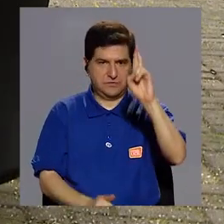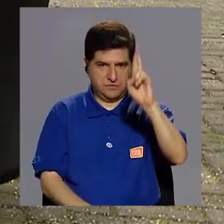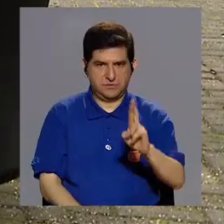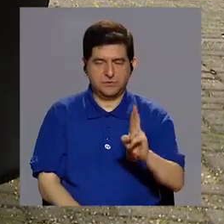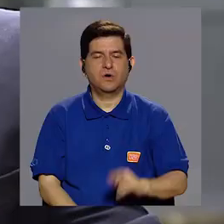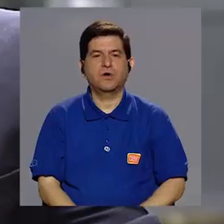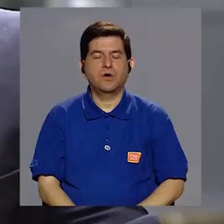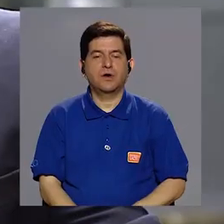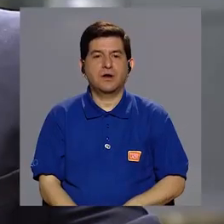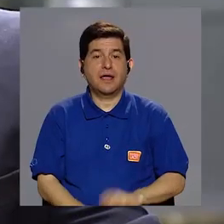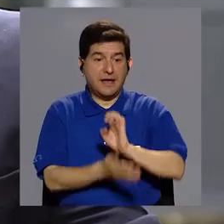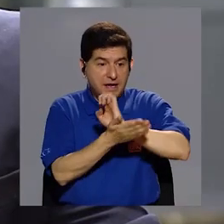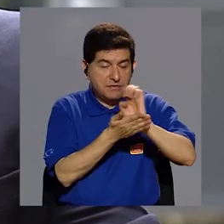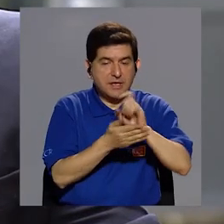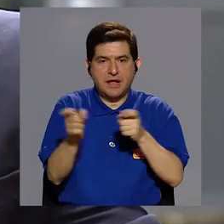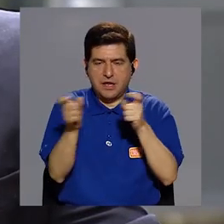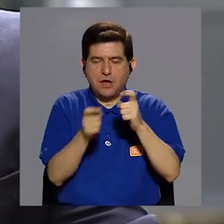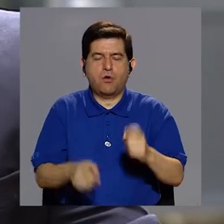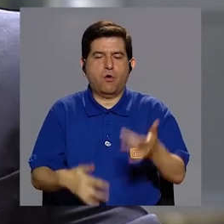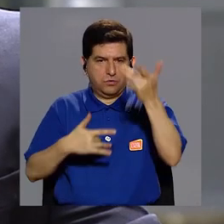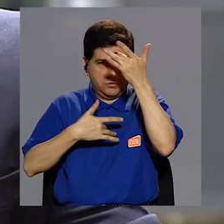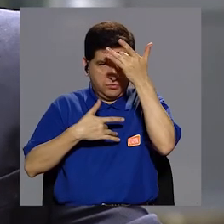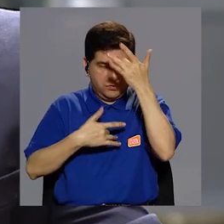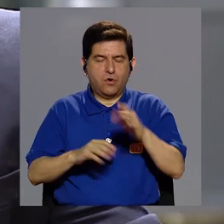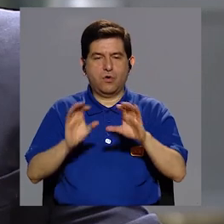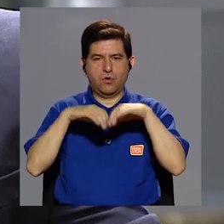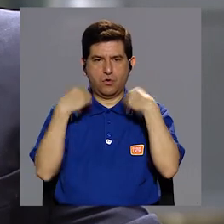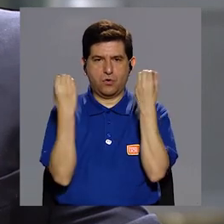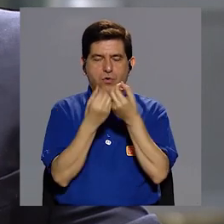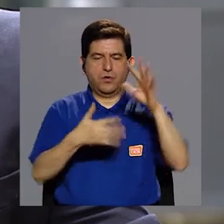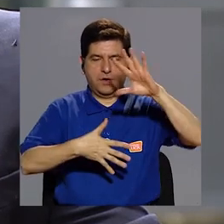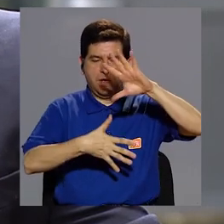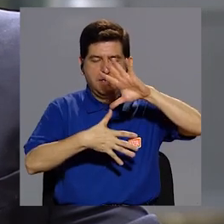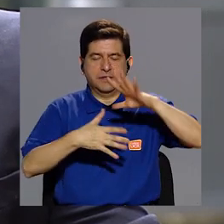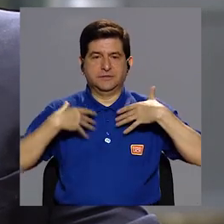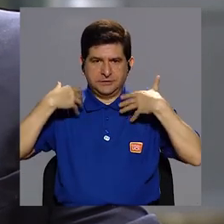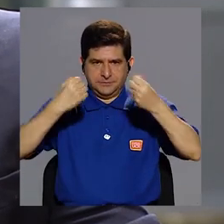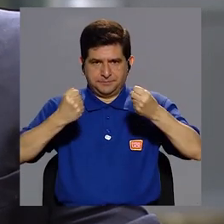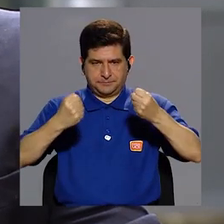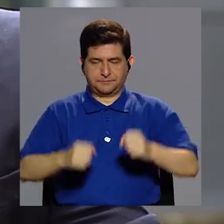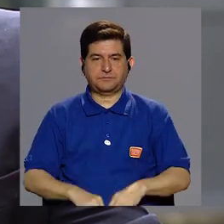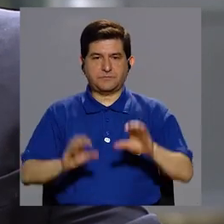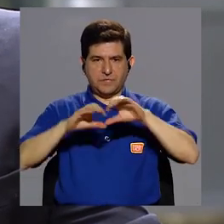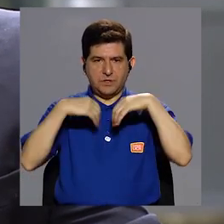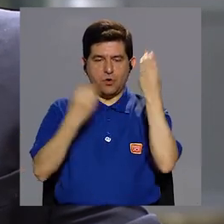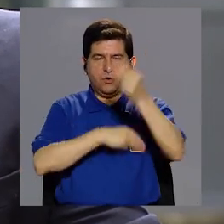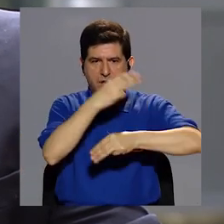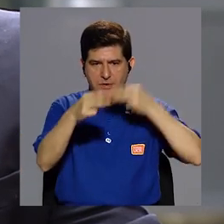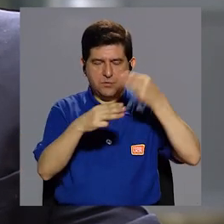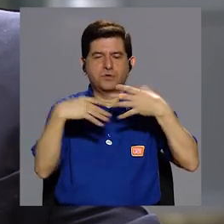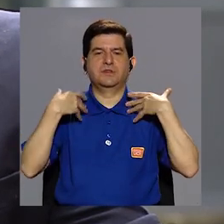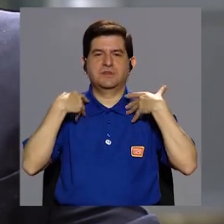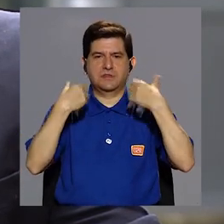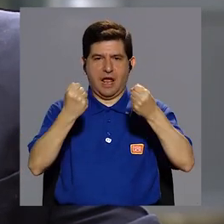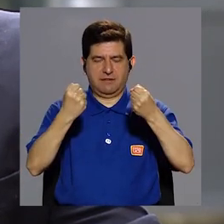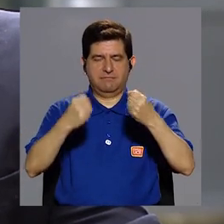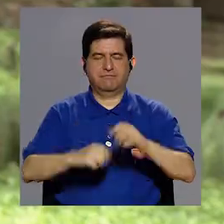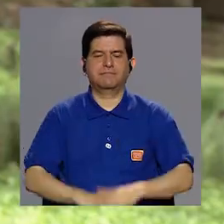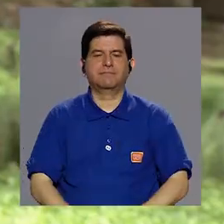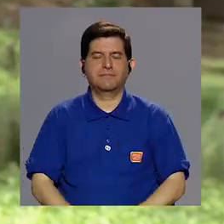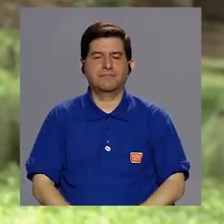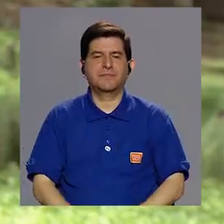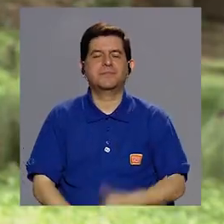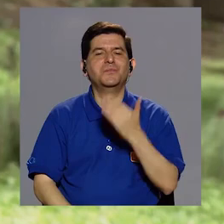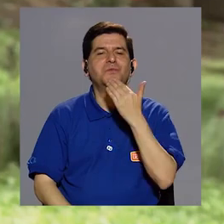para Costa Rica en prevención y control de enfermedades de la Organización Panamericana de la Salud y Organización Mundial de la Salud.